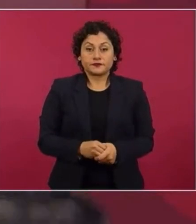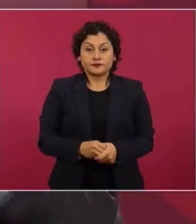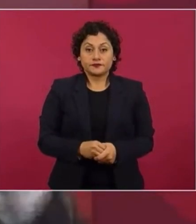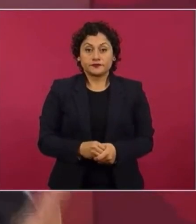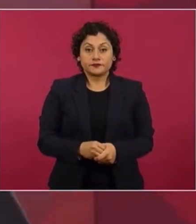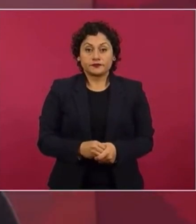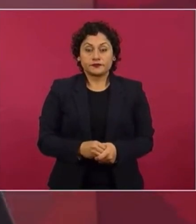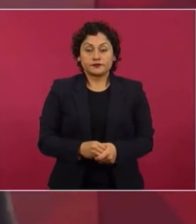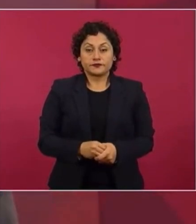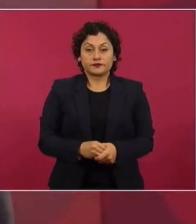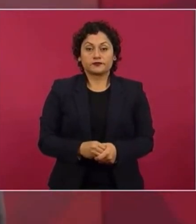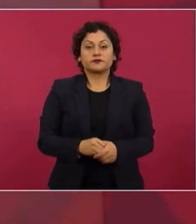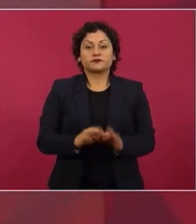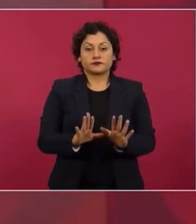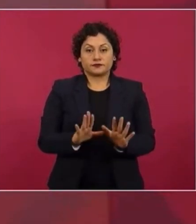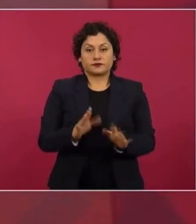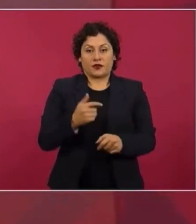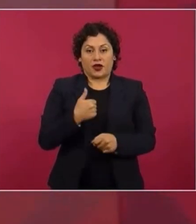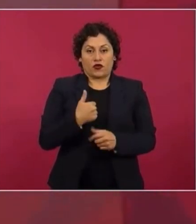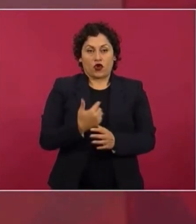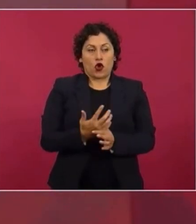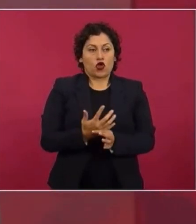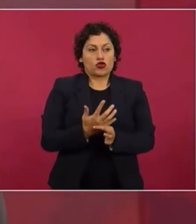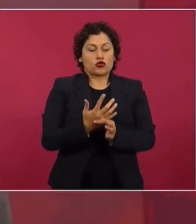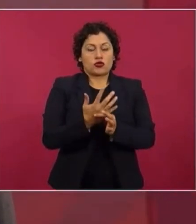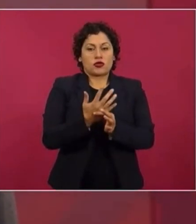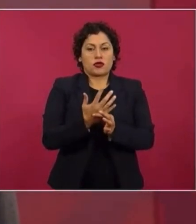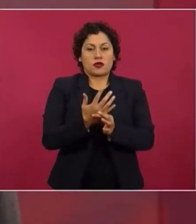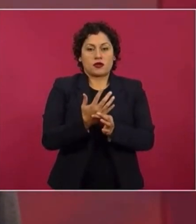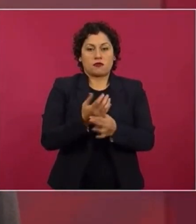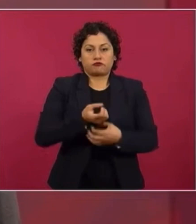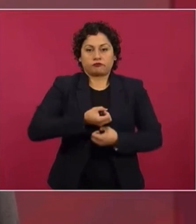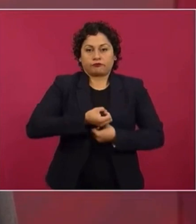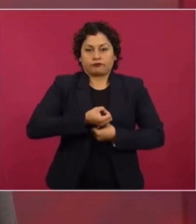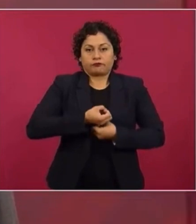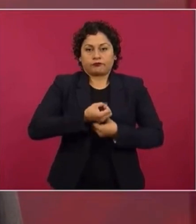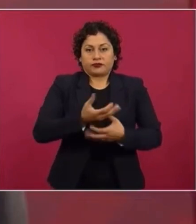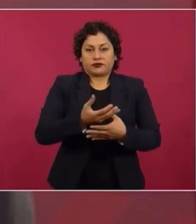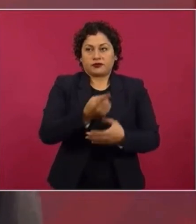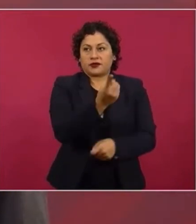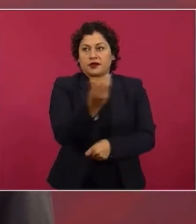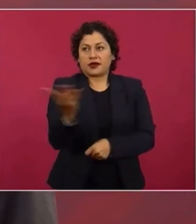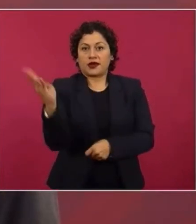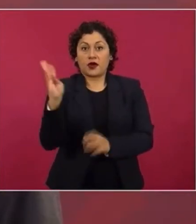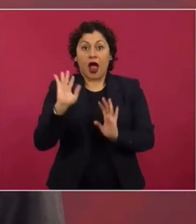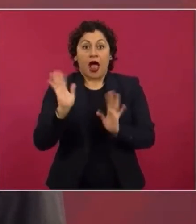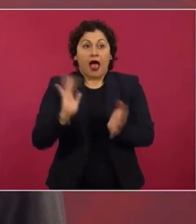Entonces, interpretaron de que ya estaba cansado,